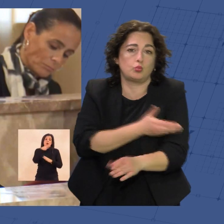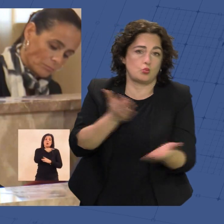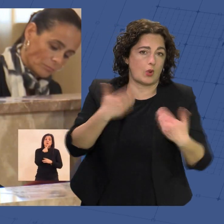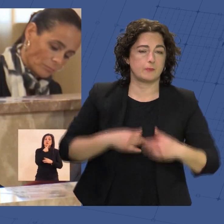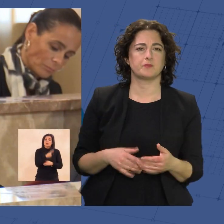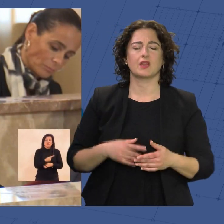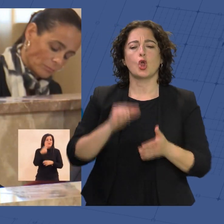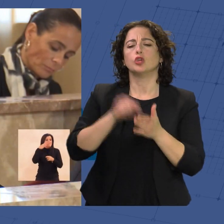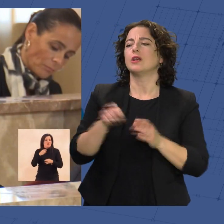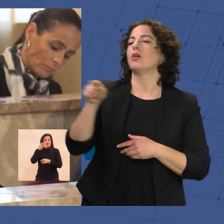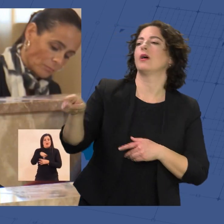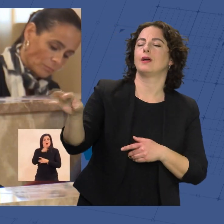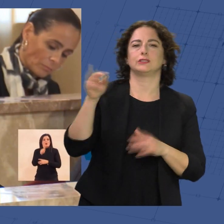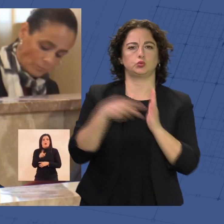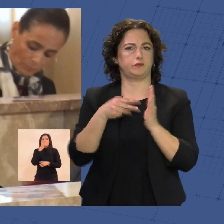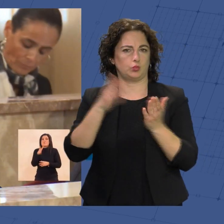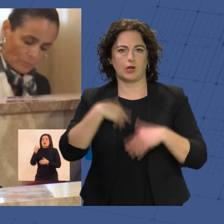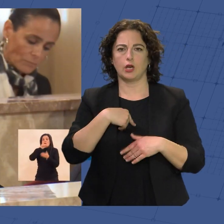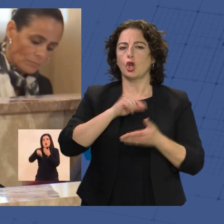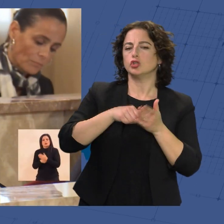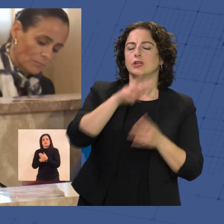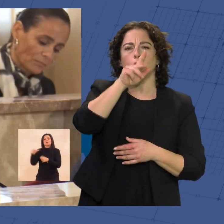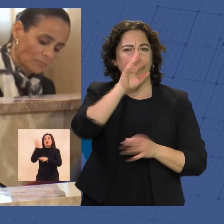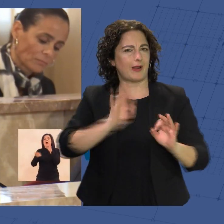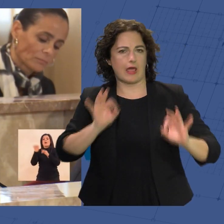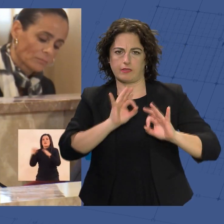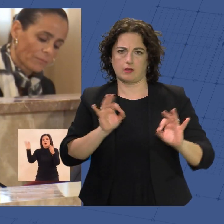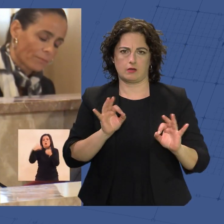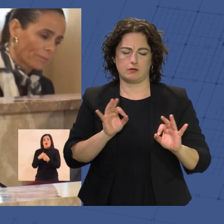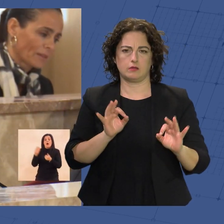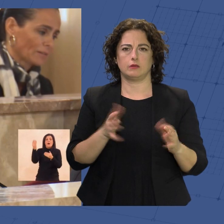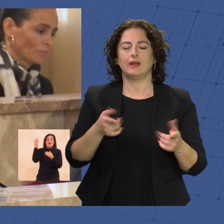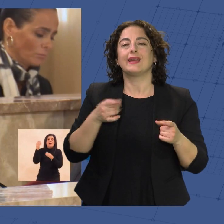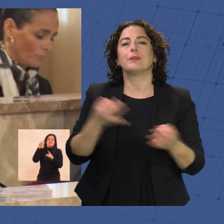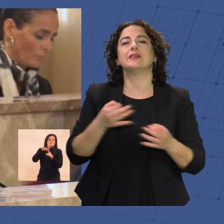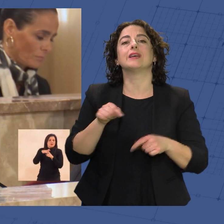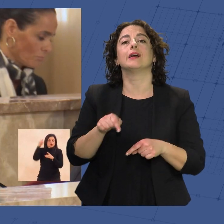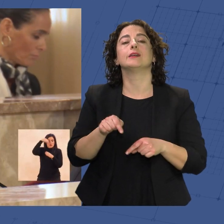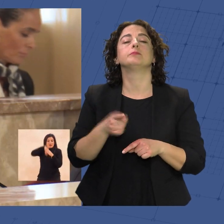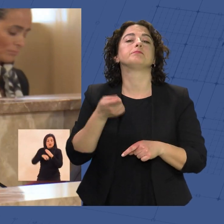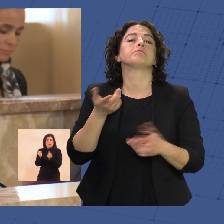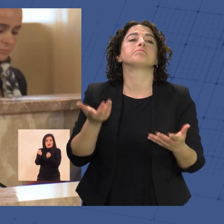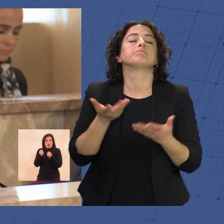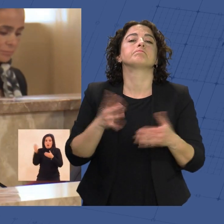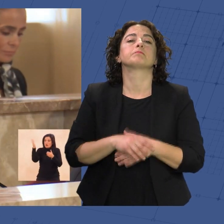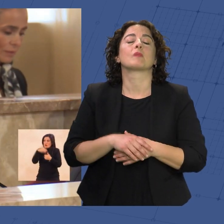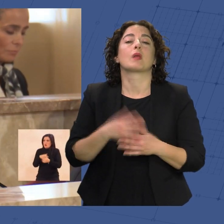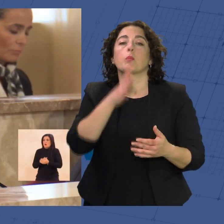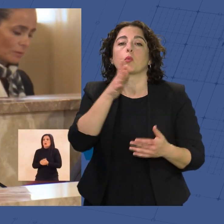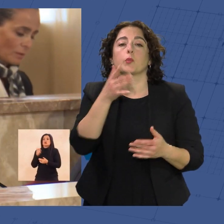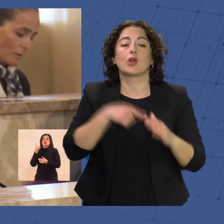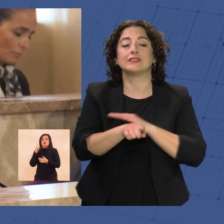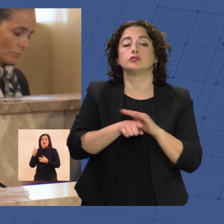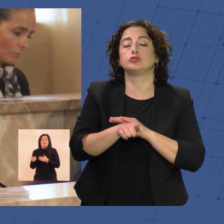dedo, porque no hay contratos verbales, no hay facturas en los cajones. Lo que aquí ocurre simplemente es como consecuencia de la